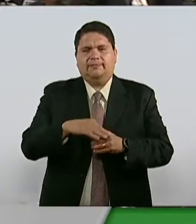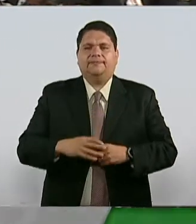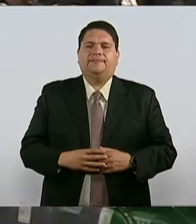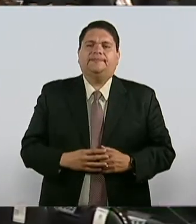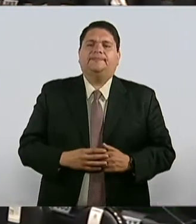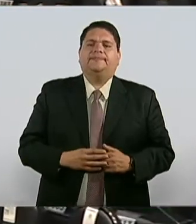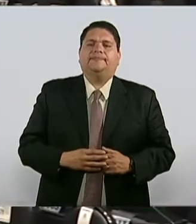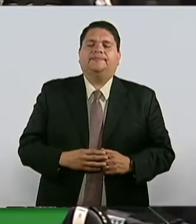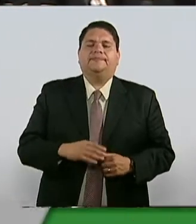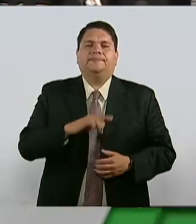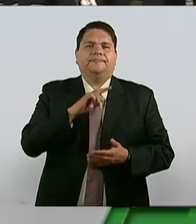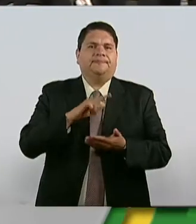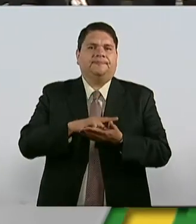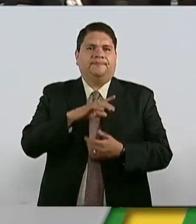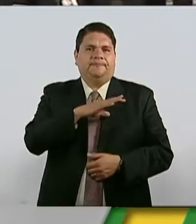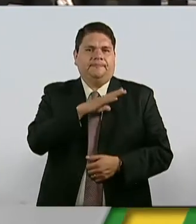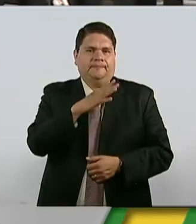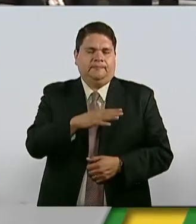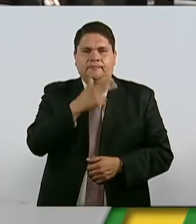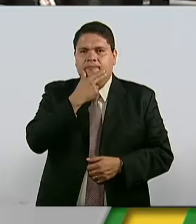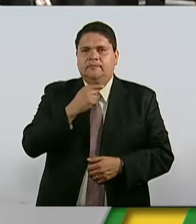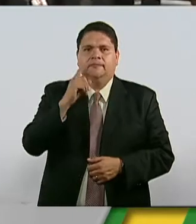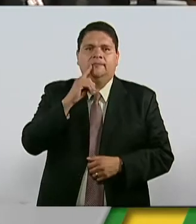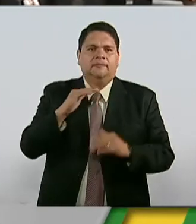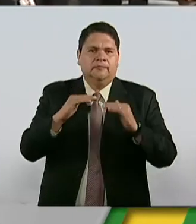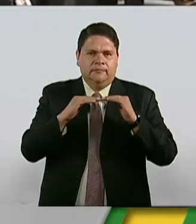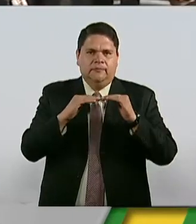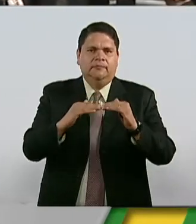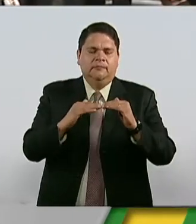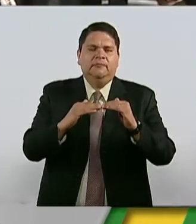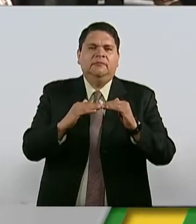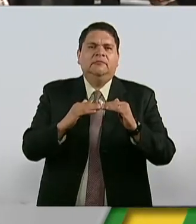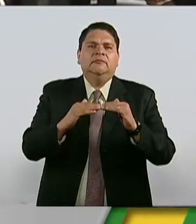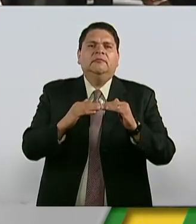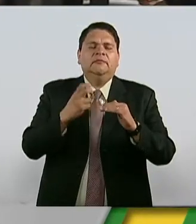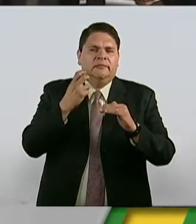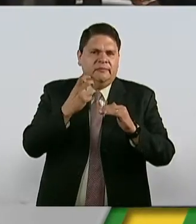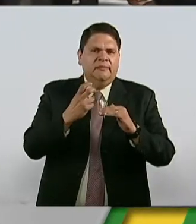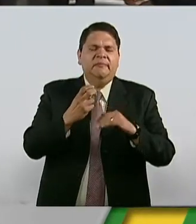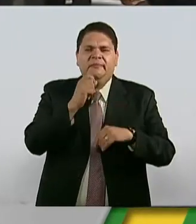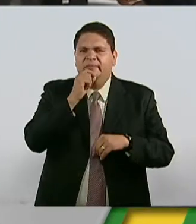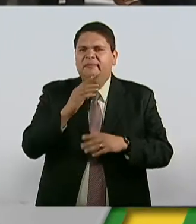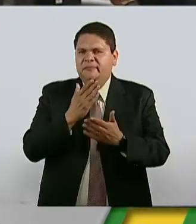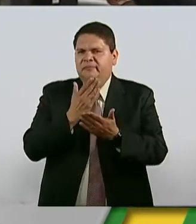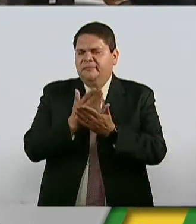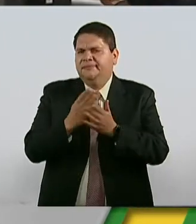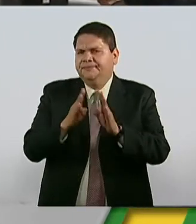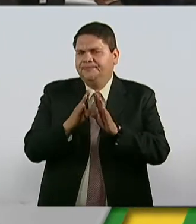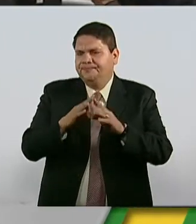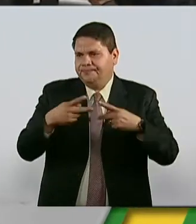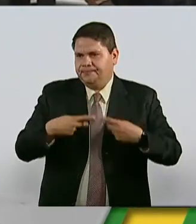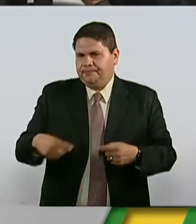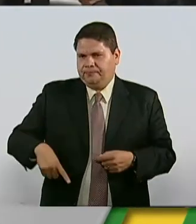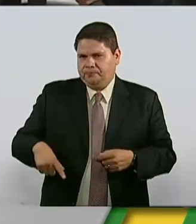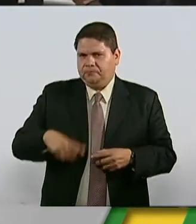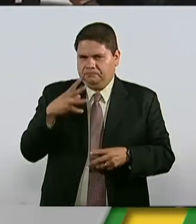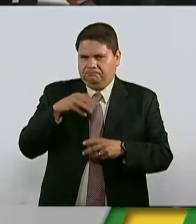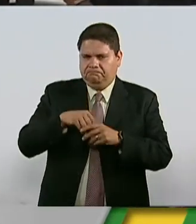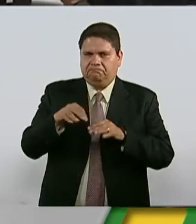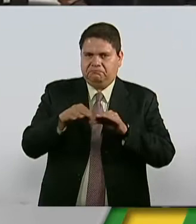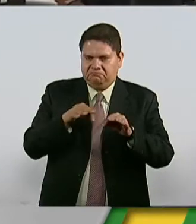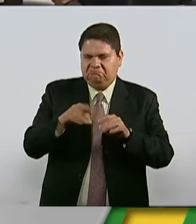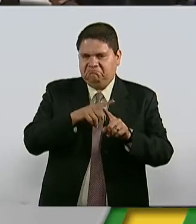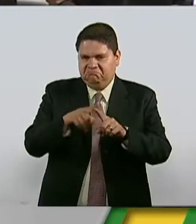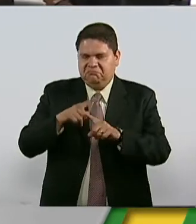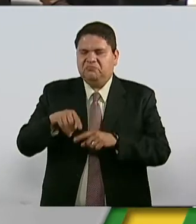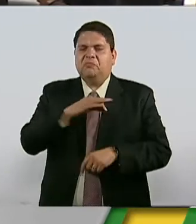Homologar la Ley General para la Igualdad entre Hombres y Mujeres, así como impedir que las y los servidores públicos y cualquier persona